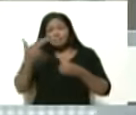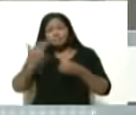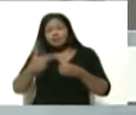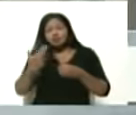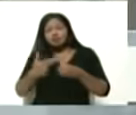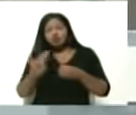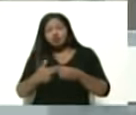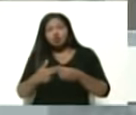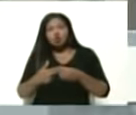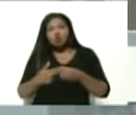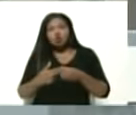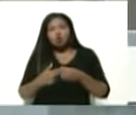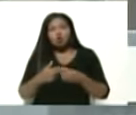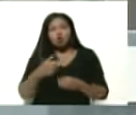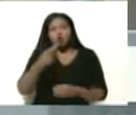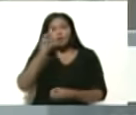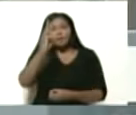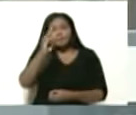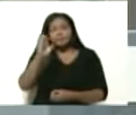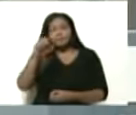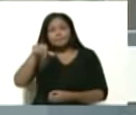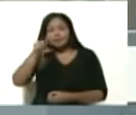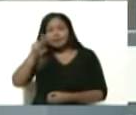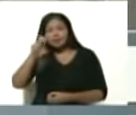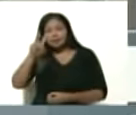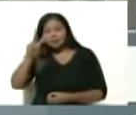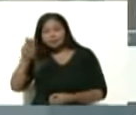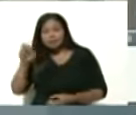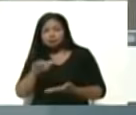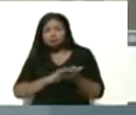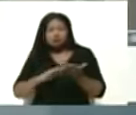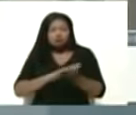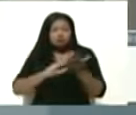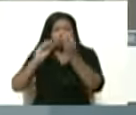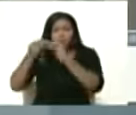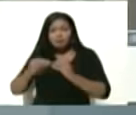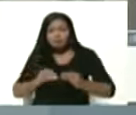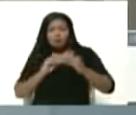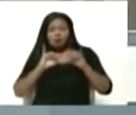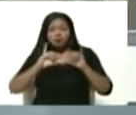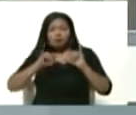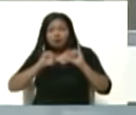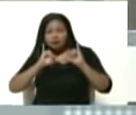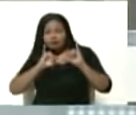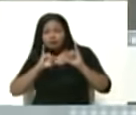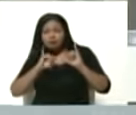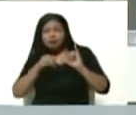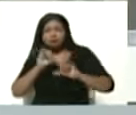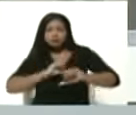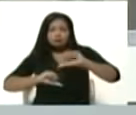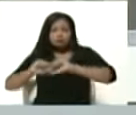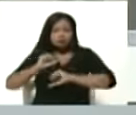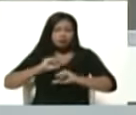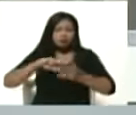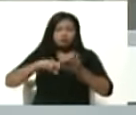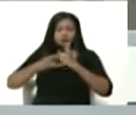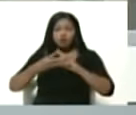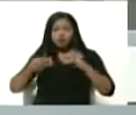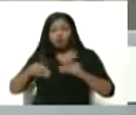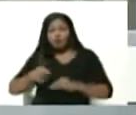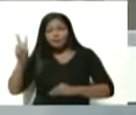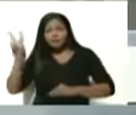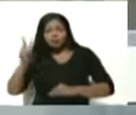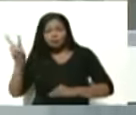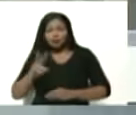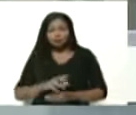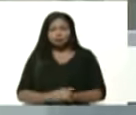Pequibén, recuperada con ingeniería, ciencia y tecnología venezolana,